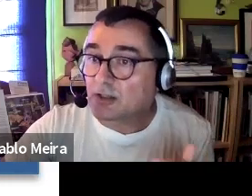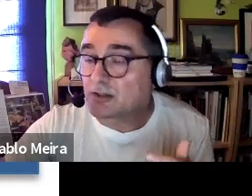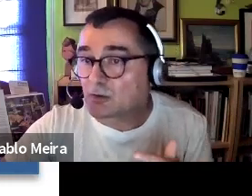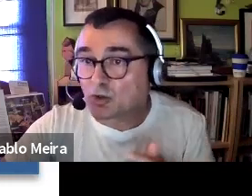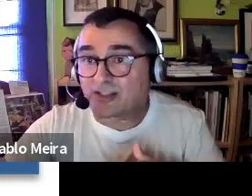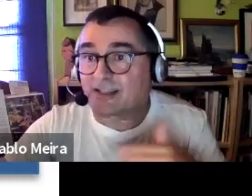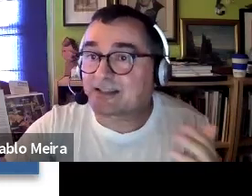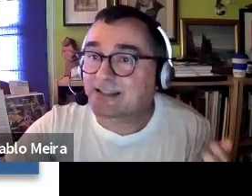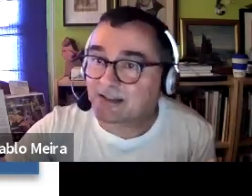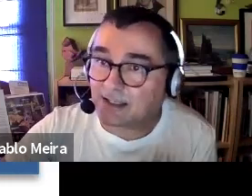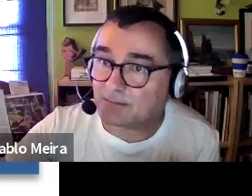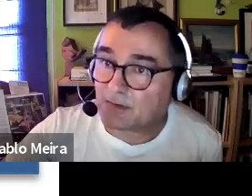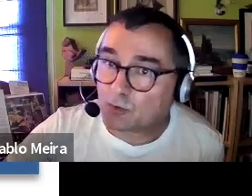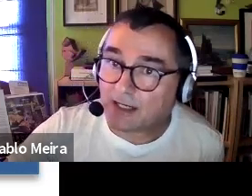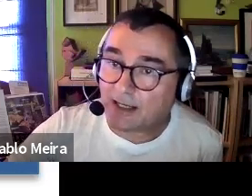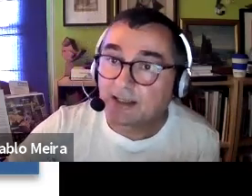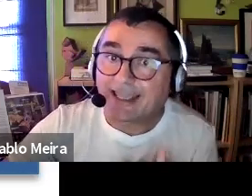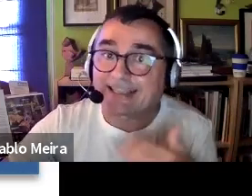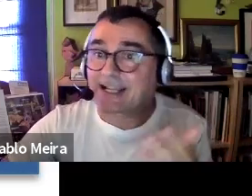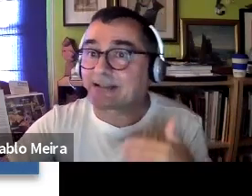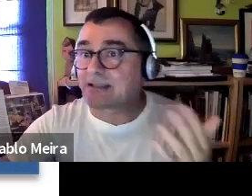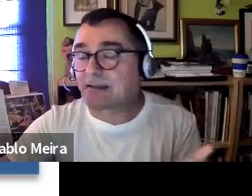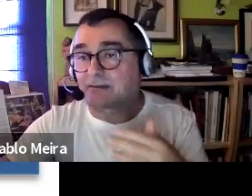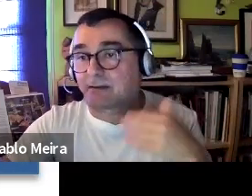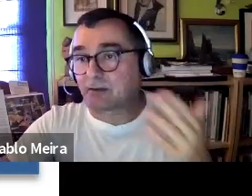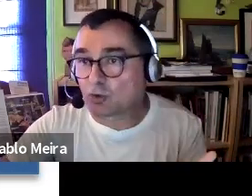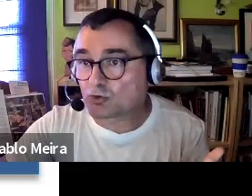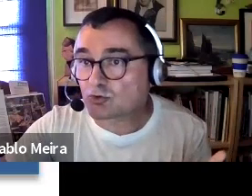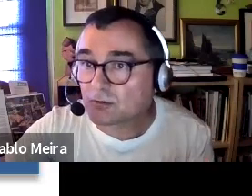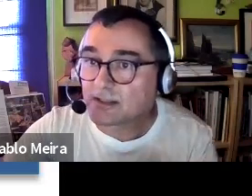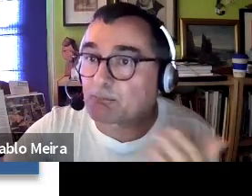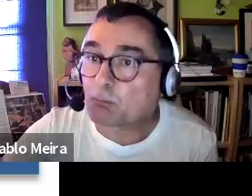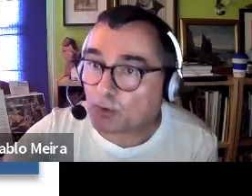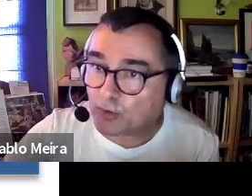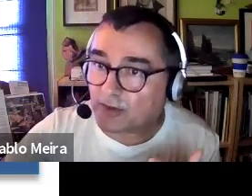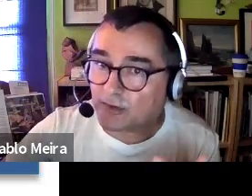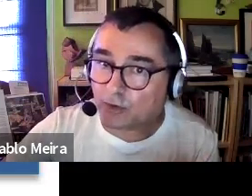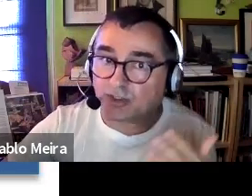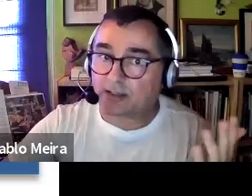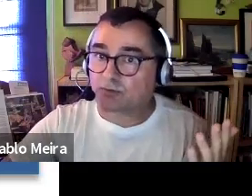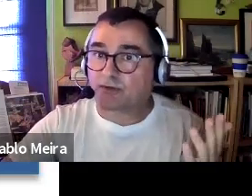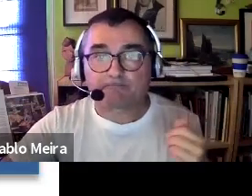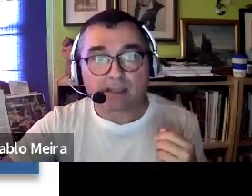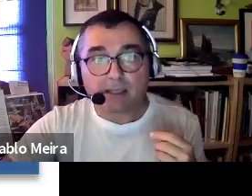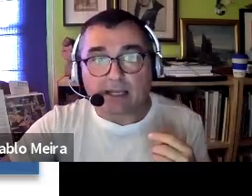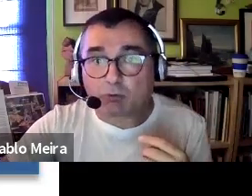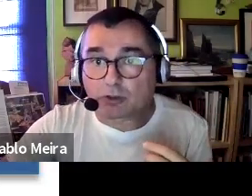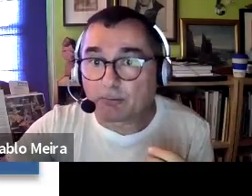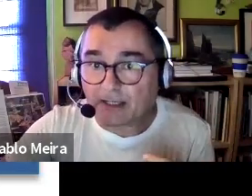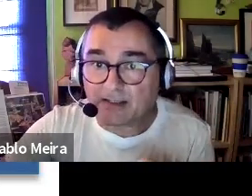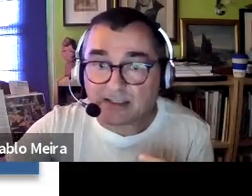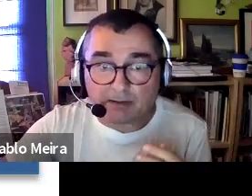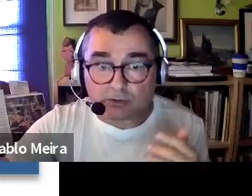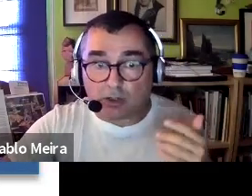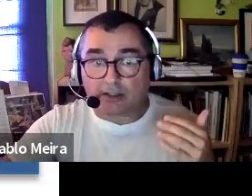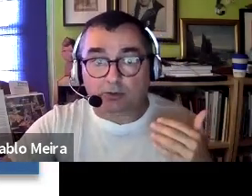años y desde luego desde que existe la especie humana esta cantidad de CO2, esta proporción de CO2 en la atmósfera. El